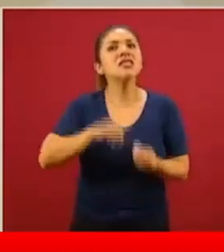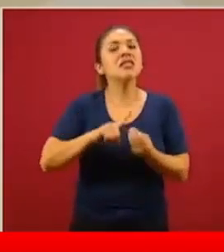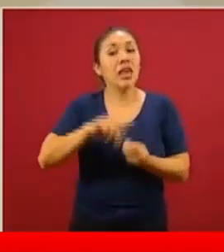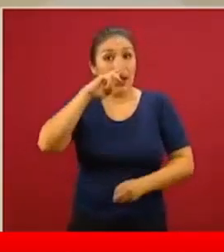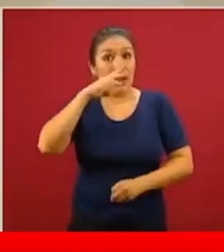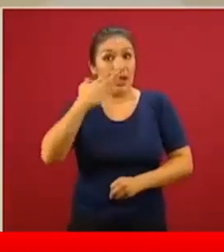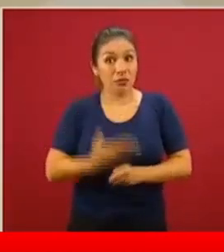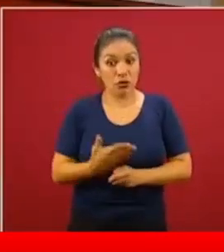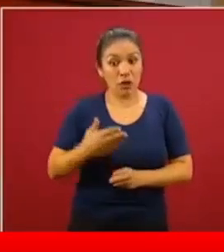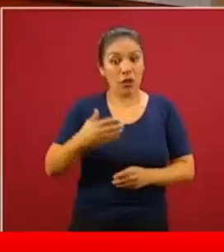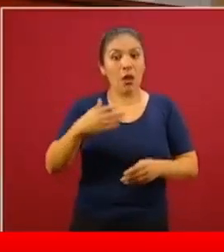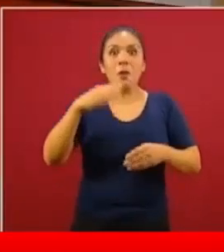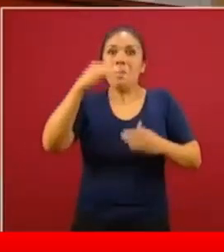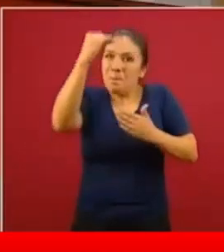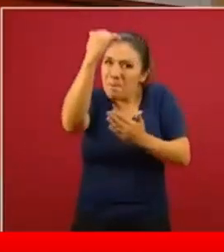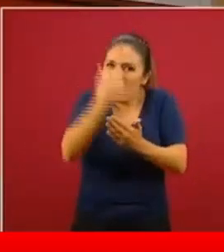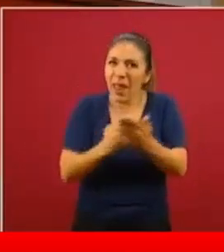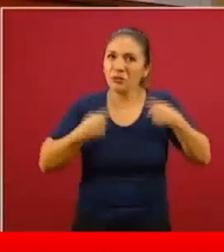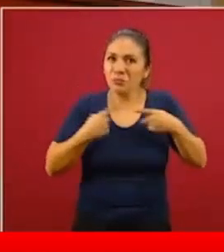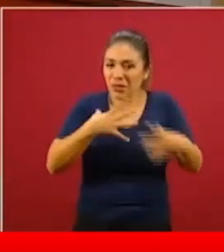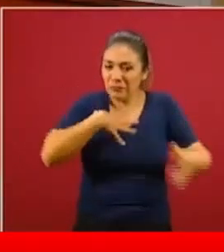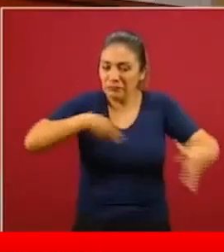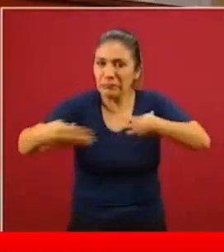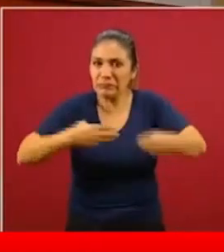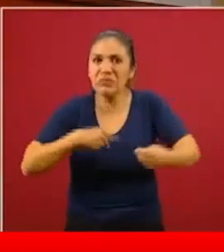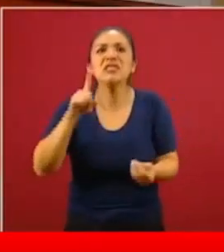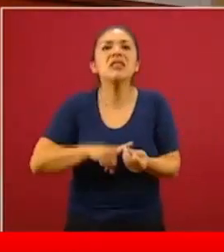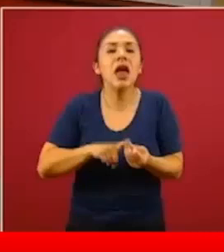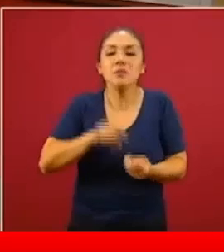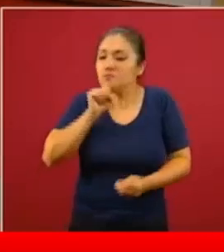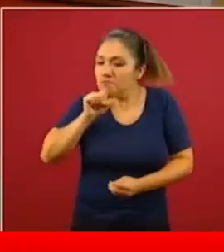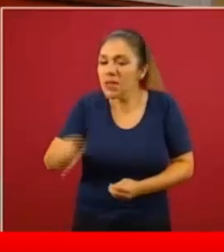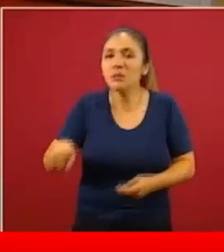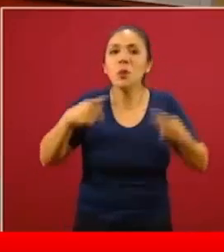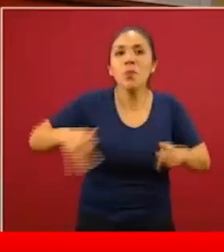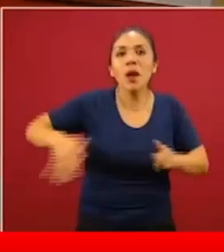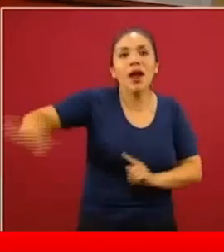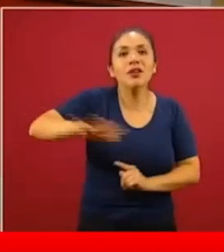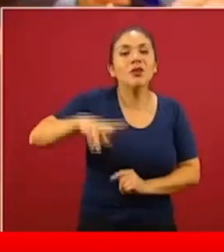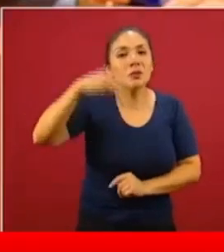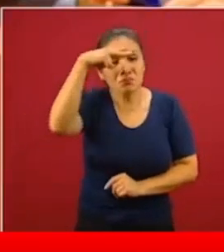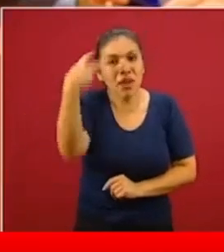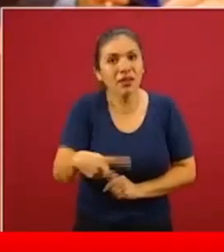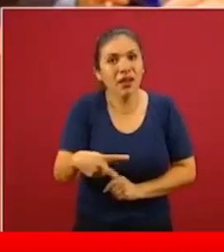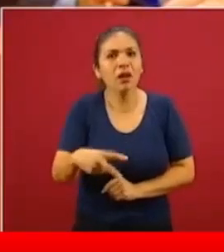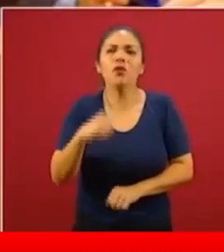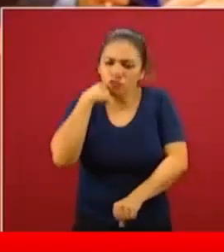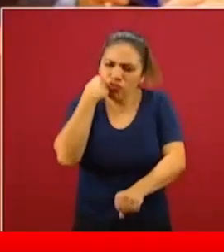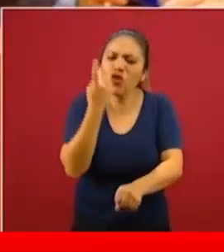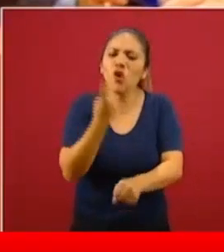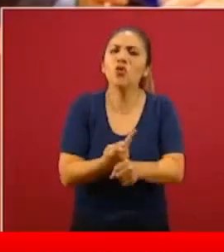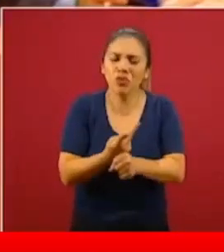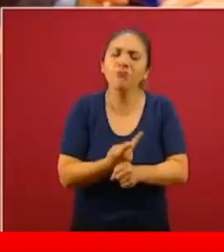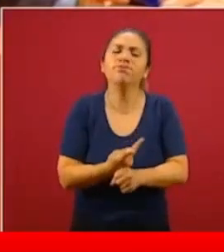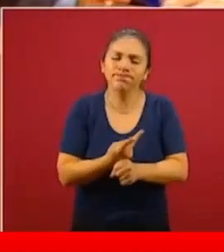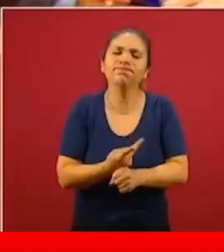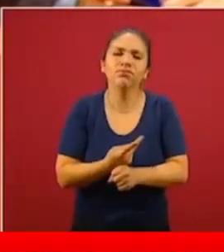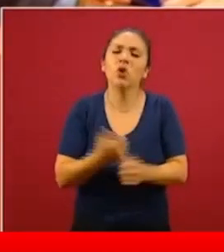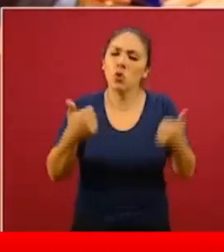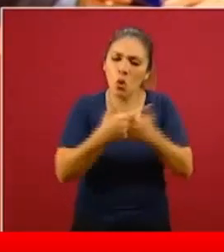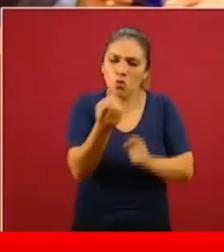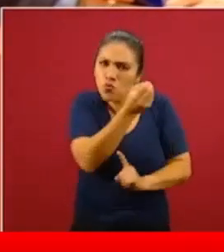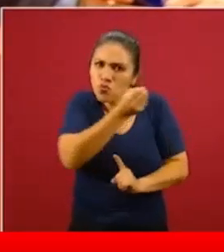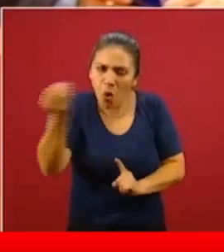fue la sociedad mexicana, fue cada una de las personas que voluntariamente, de una manera organizada,